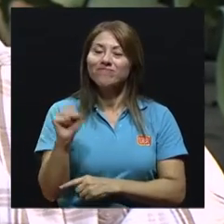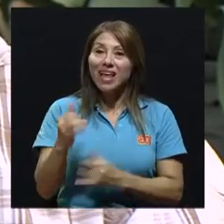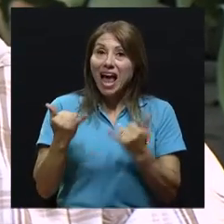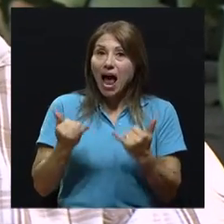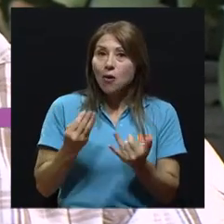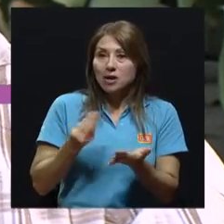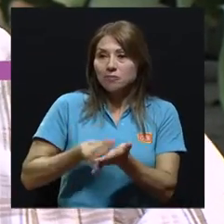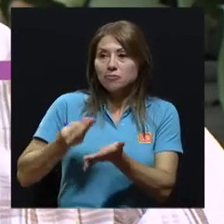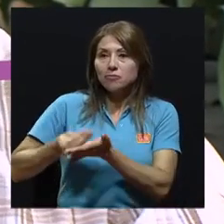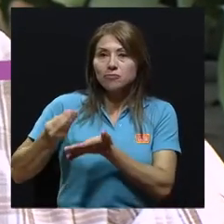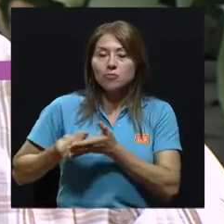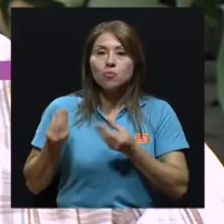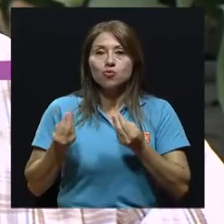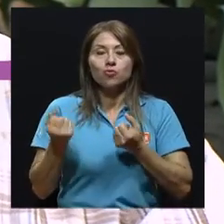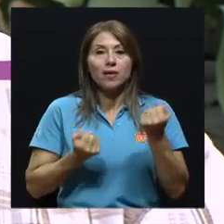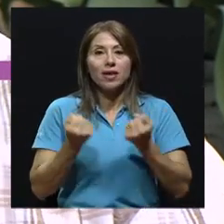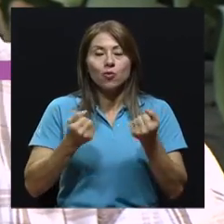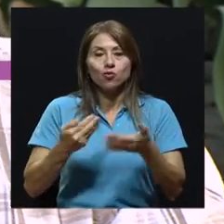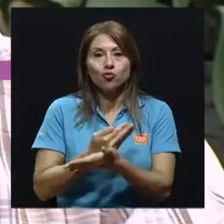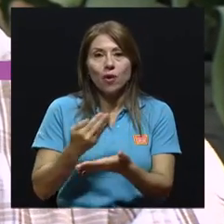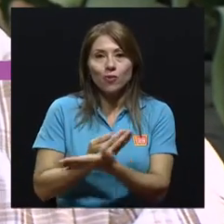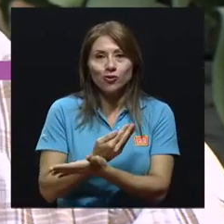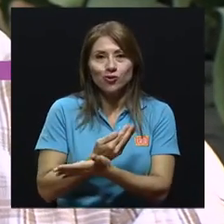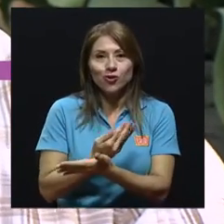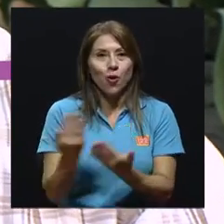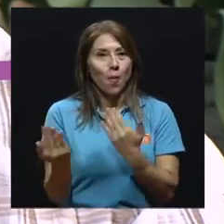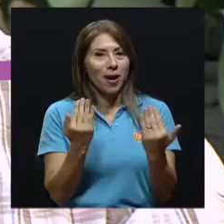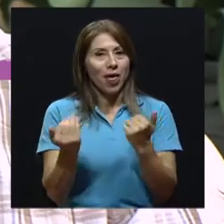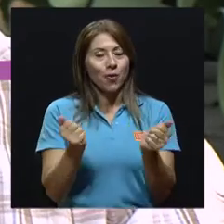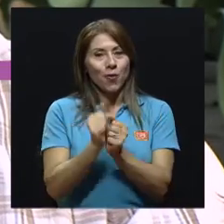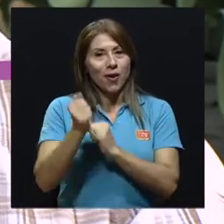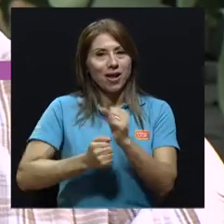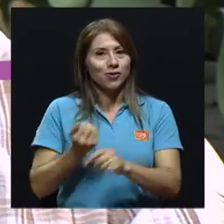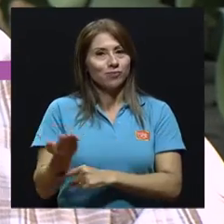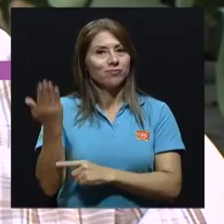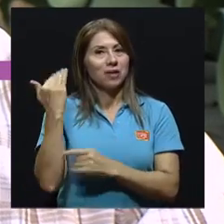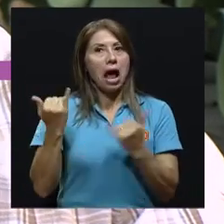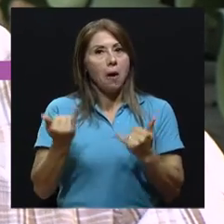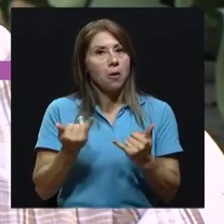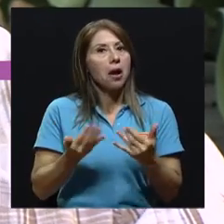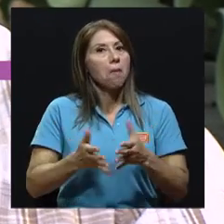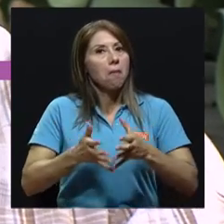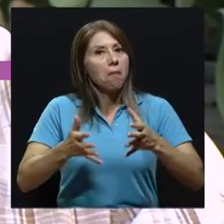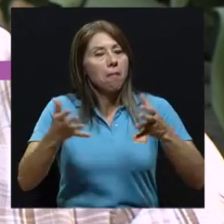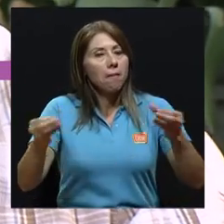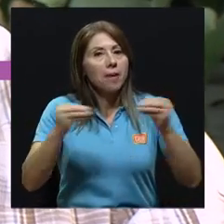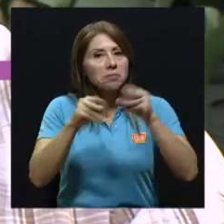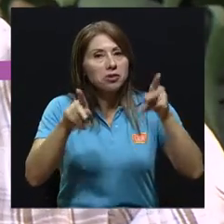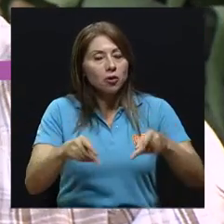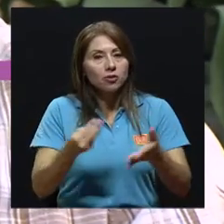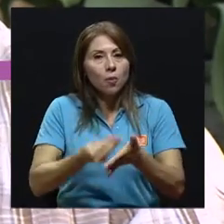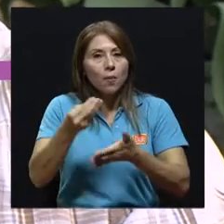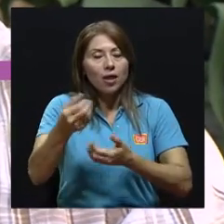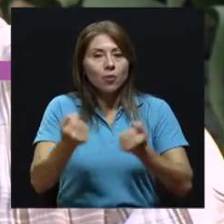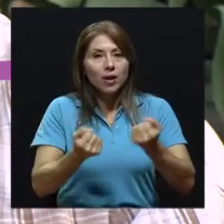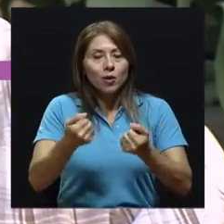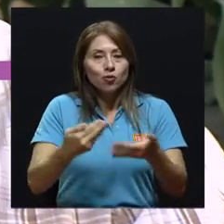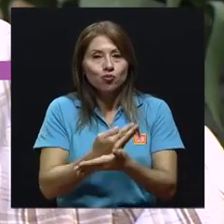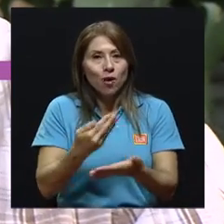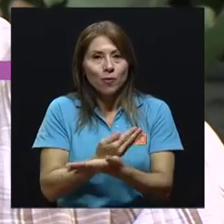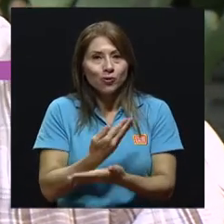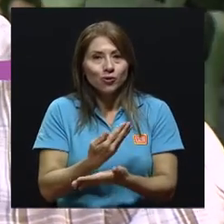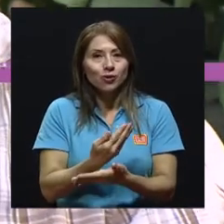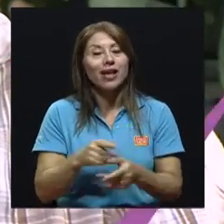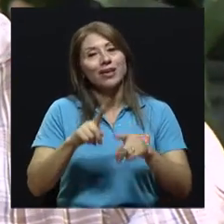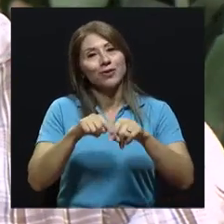aumento en importación de vehículos nuevos con respecto a otros años, pero bueno, eso va a depender mucho si esas personas que tienen esos vehículos que ahora son nuevos,